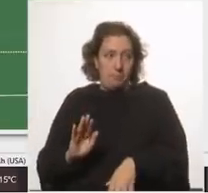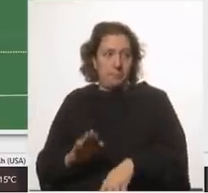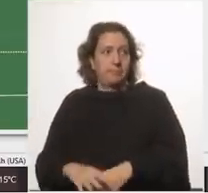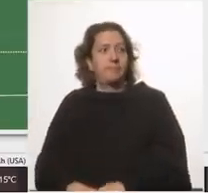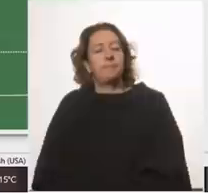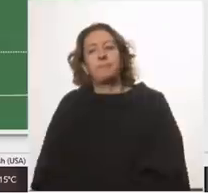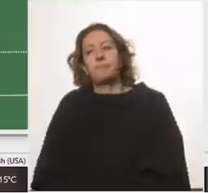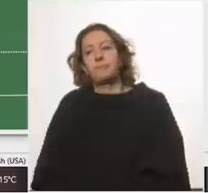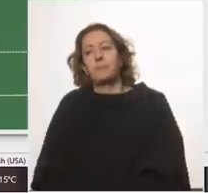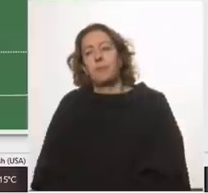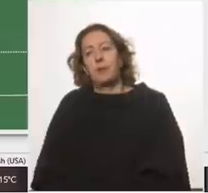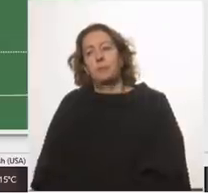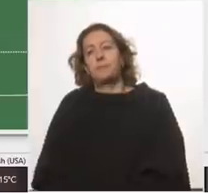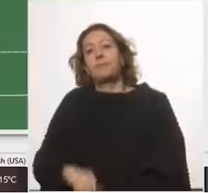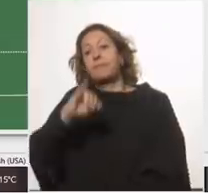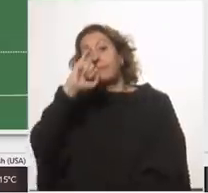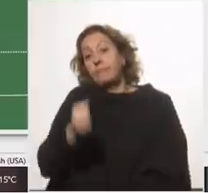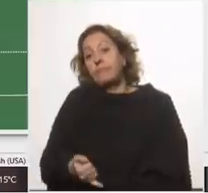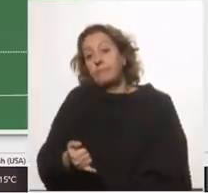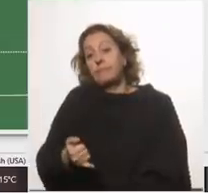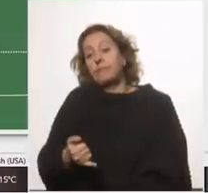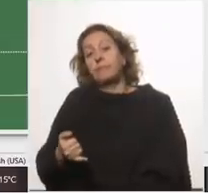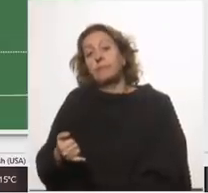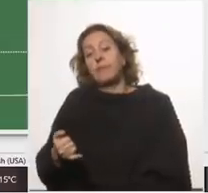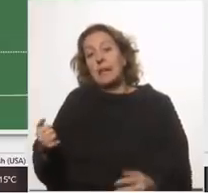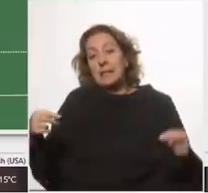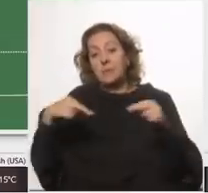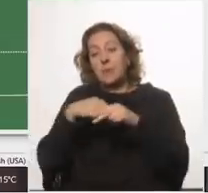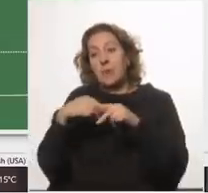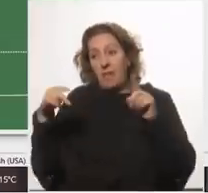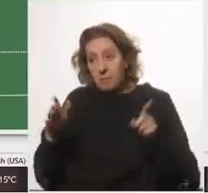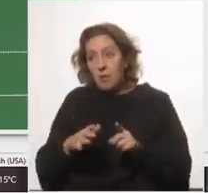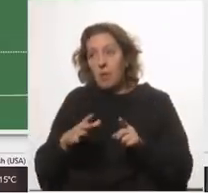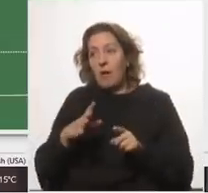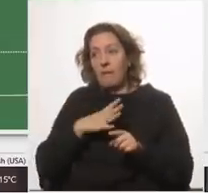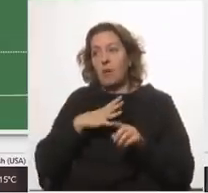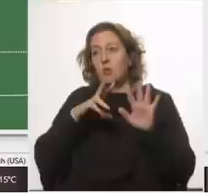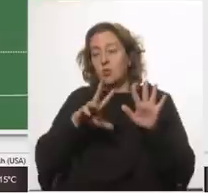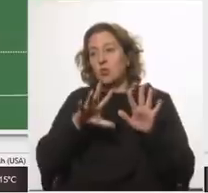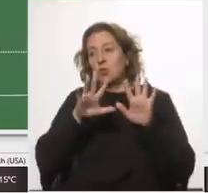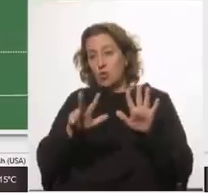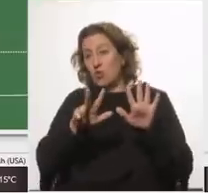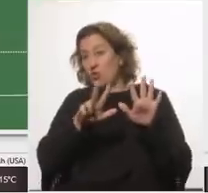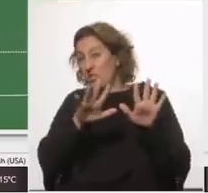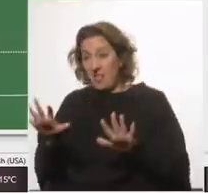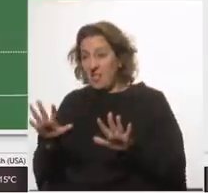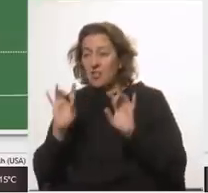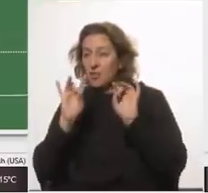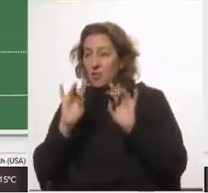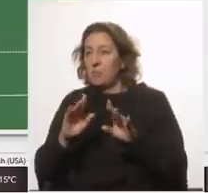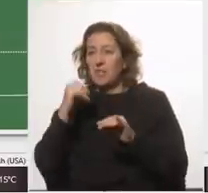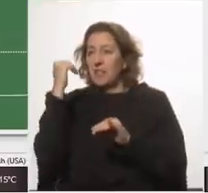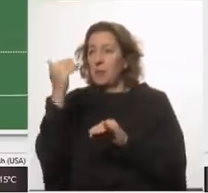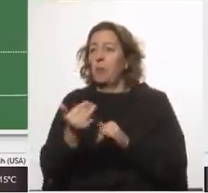momento si hubiéramos tomado medidas de restricción habría habido 810 o sea que solo pos